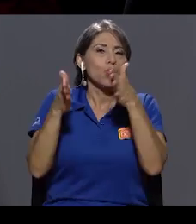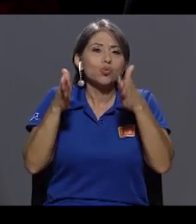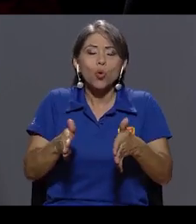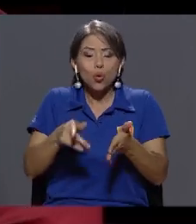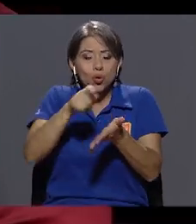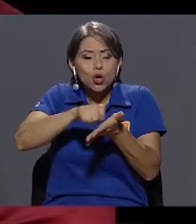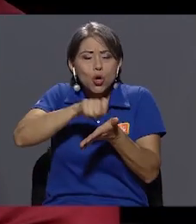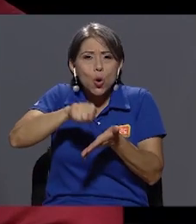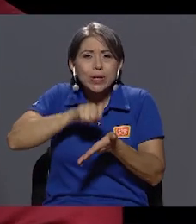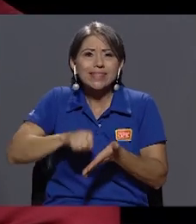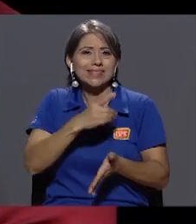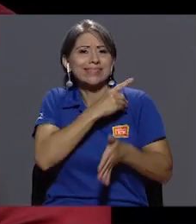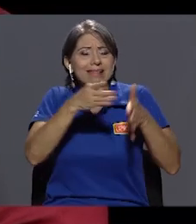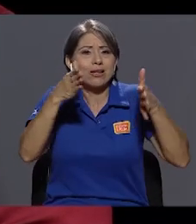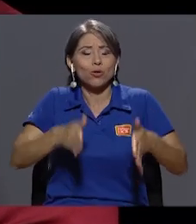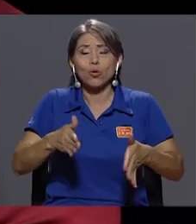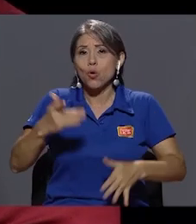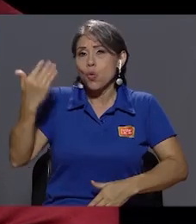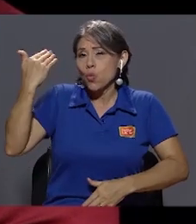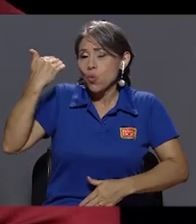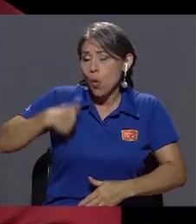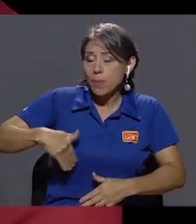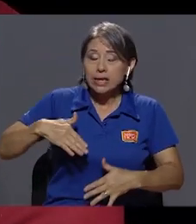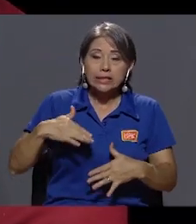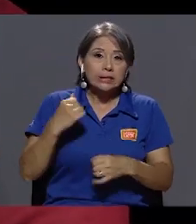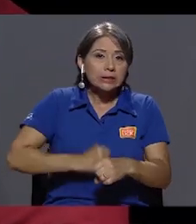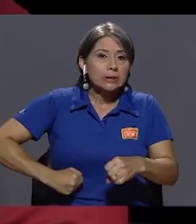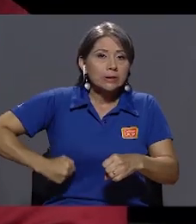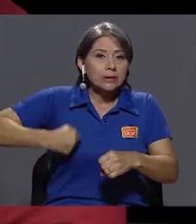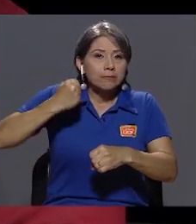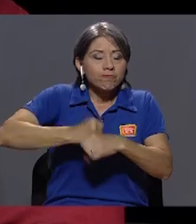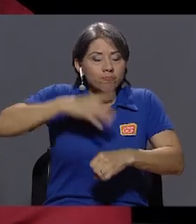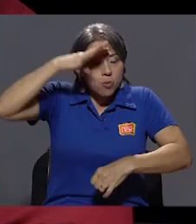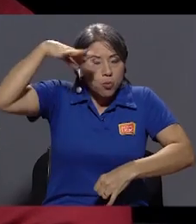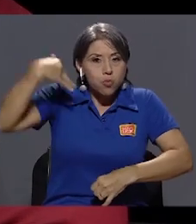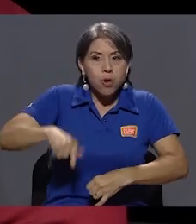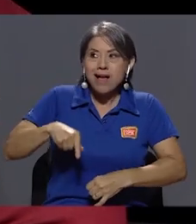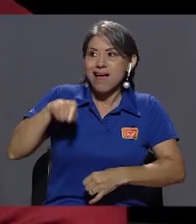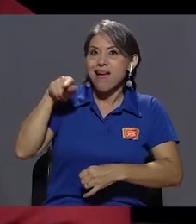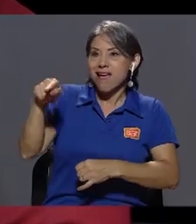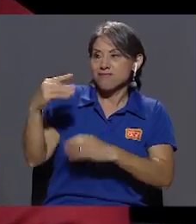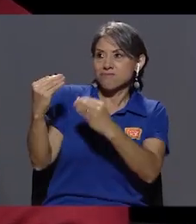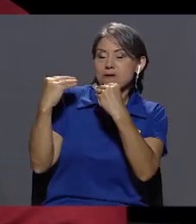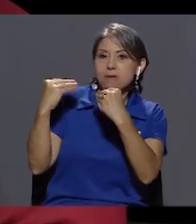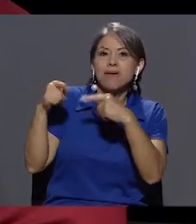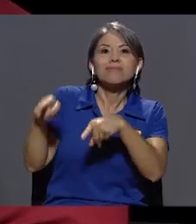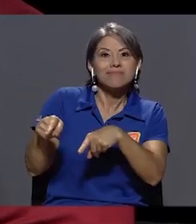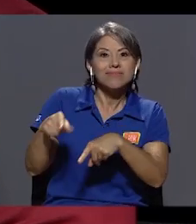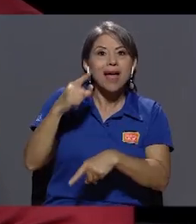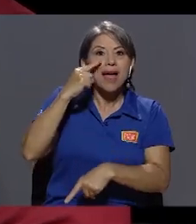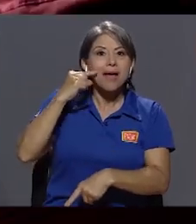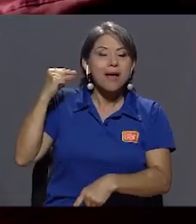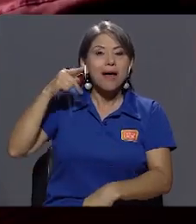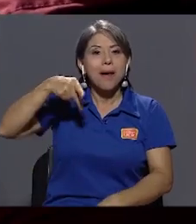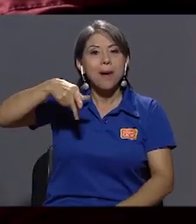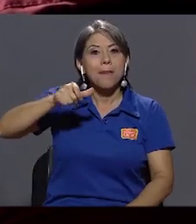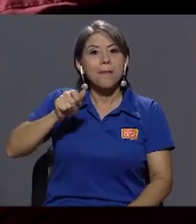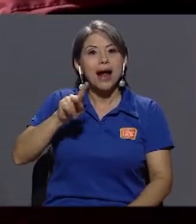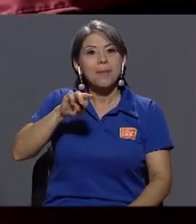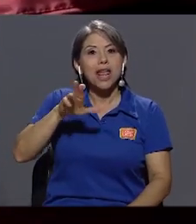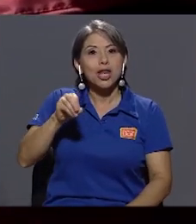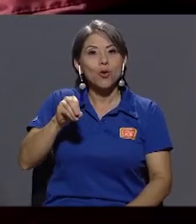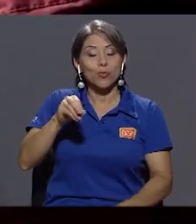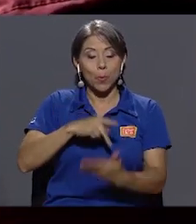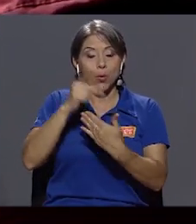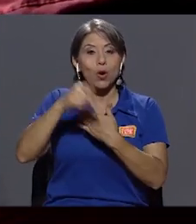director. Era un hombre sumamente trabajador y de ahí justamente donde fue mi gran escuela, Parmenio Medina, de la patada. Estuve 10